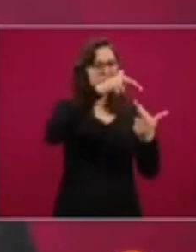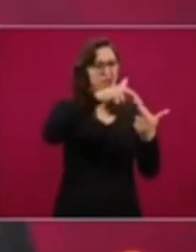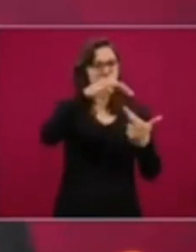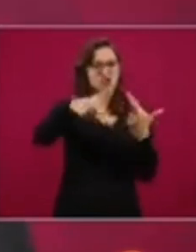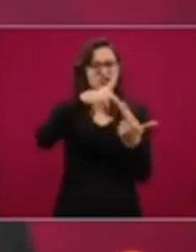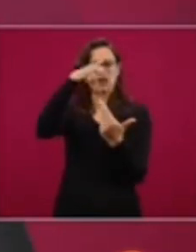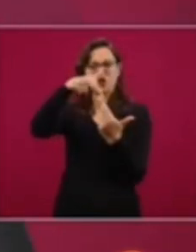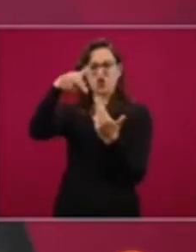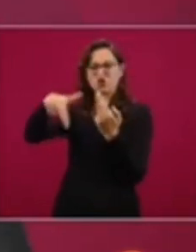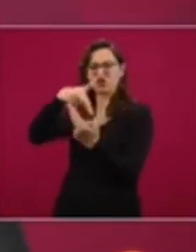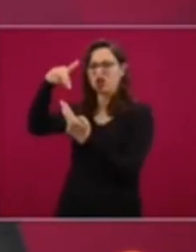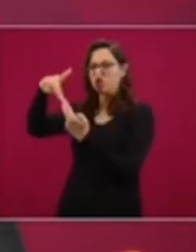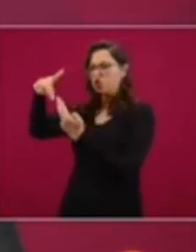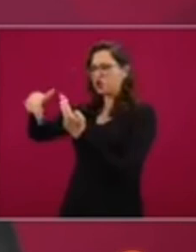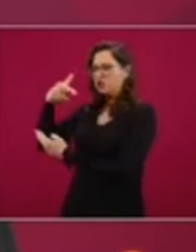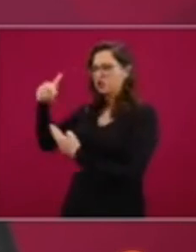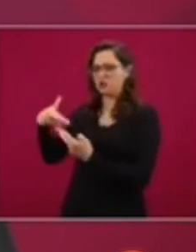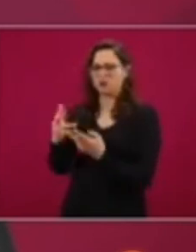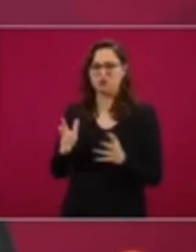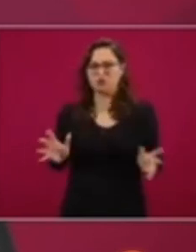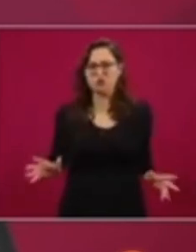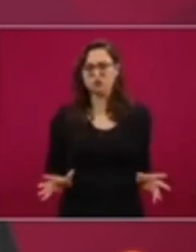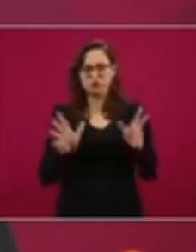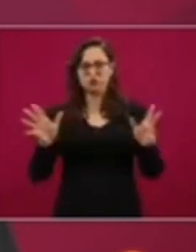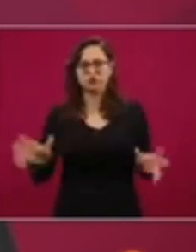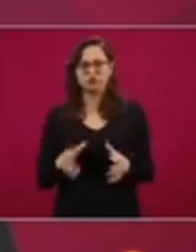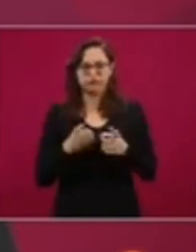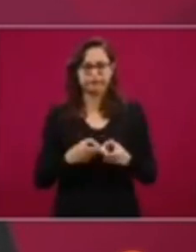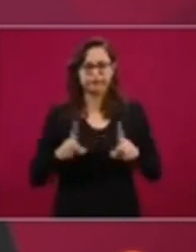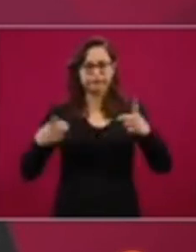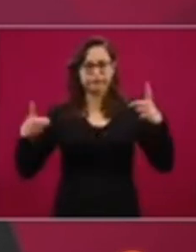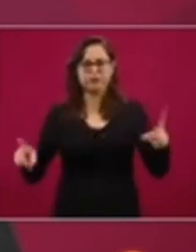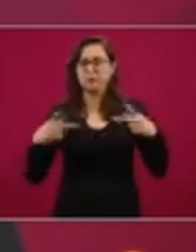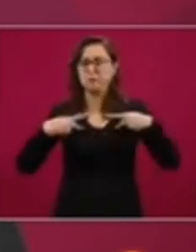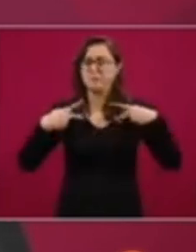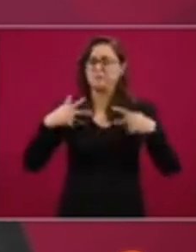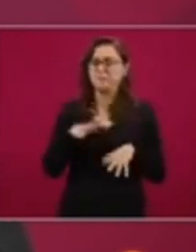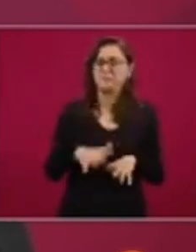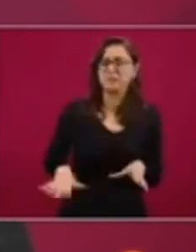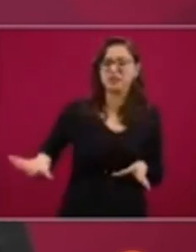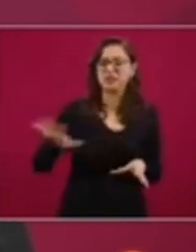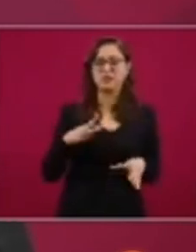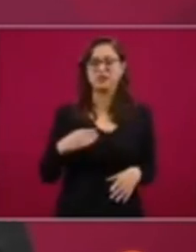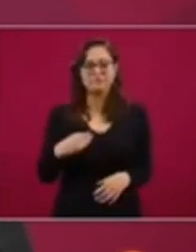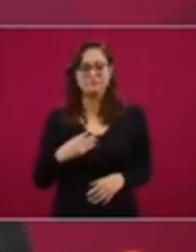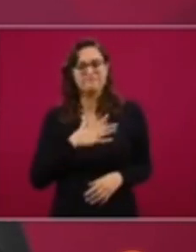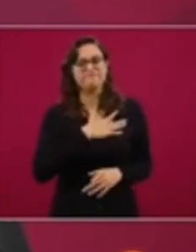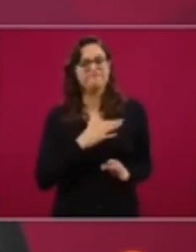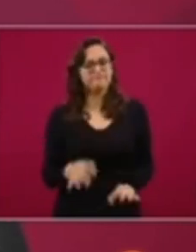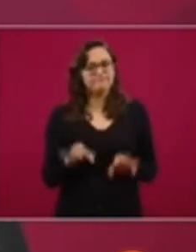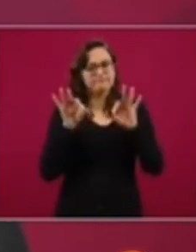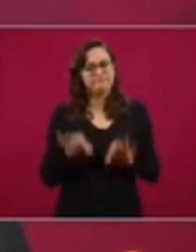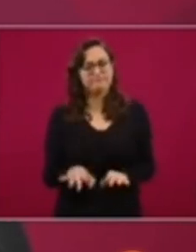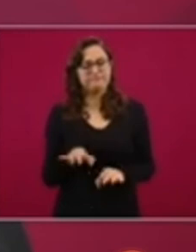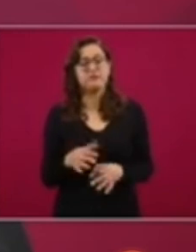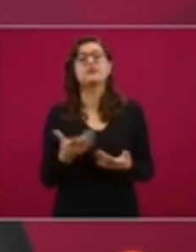implementando y yo espero que sigamos trabajando con el mismo INCO tratando de poder